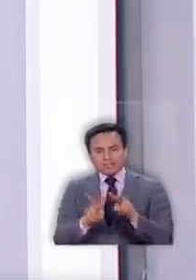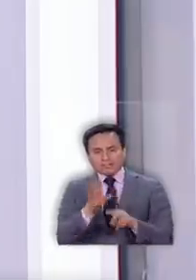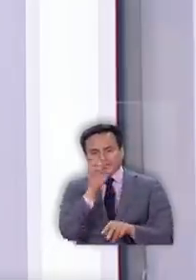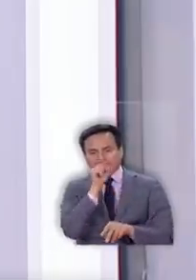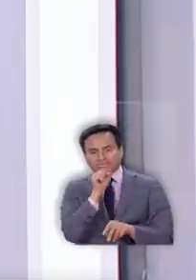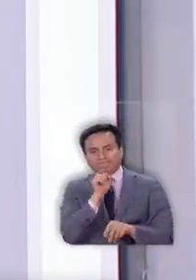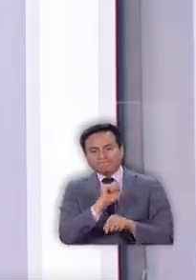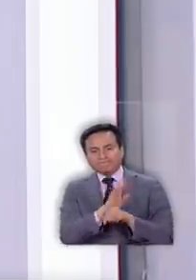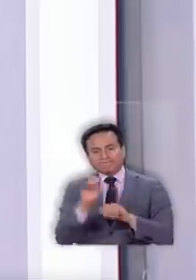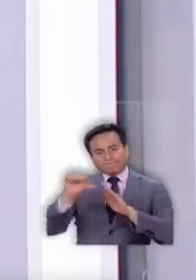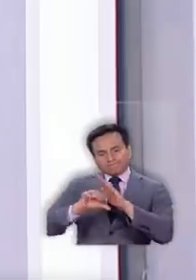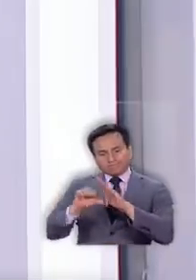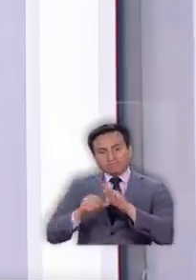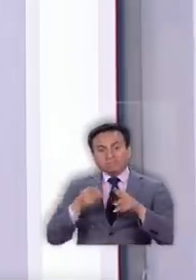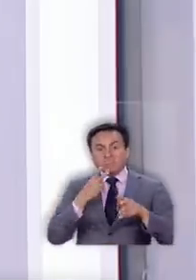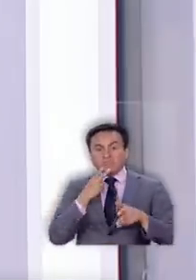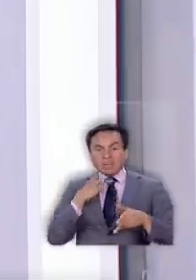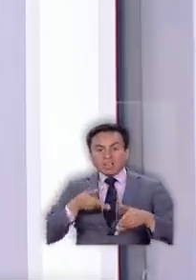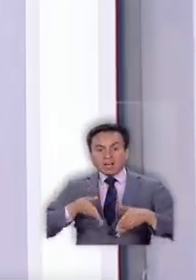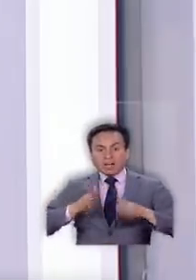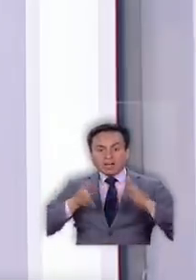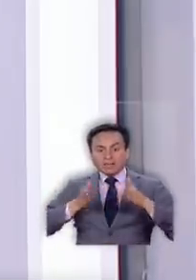cuarentena viviendo en la calle.